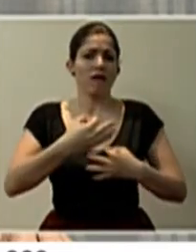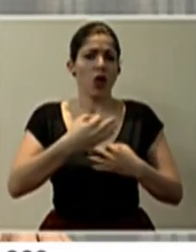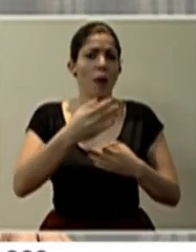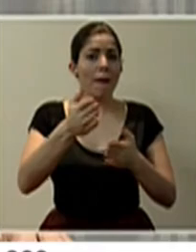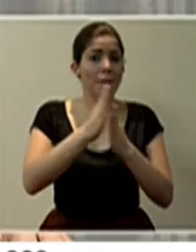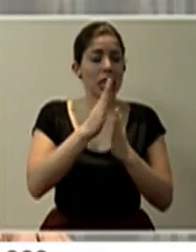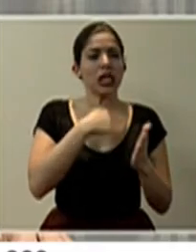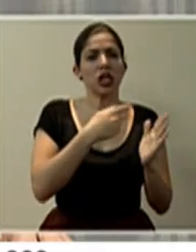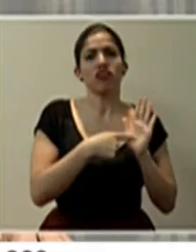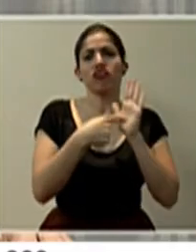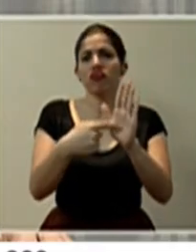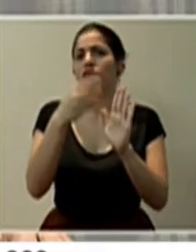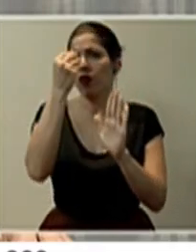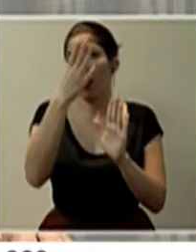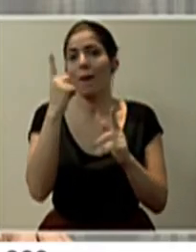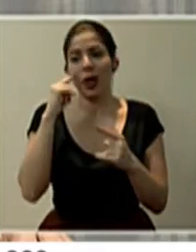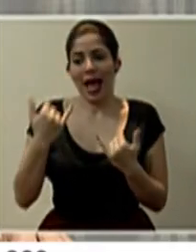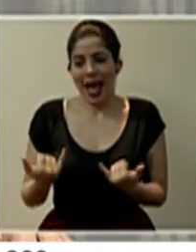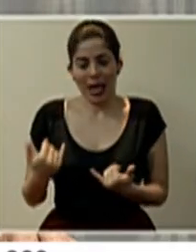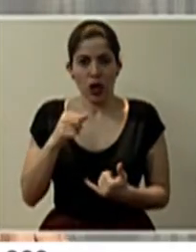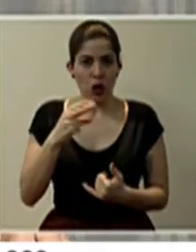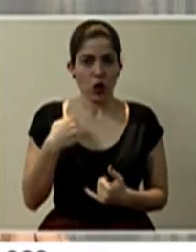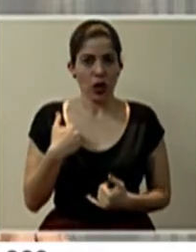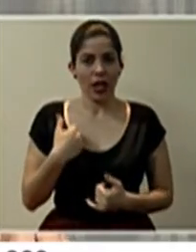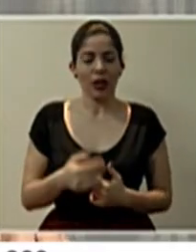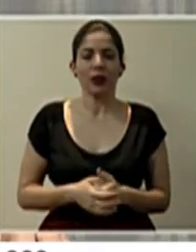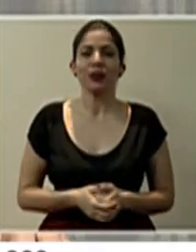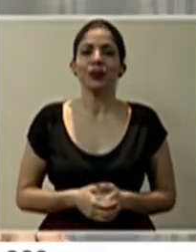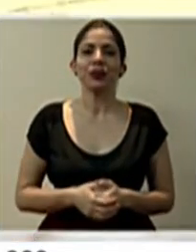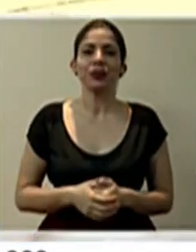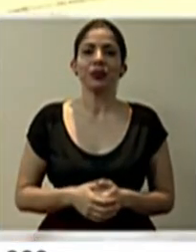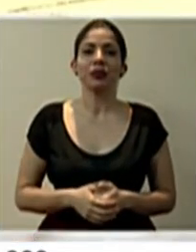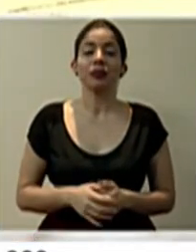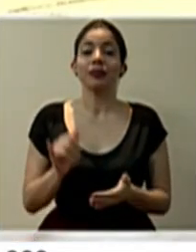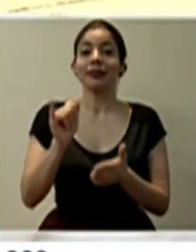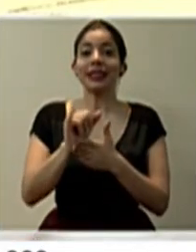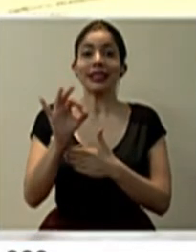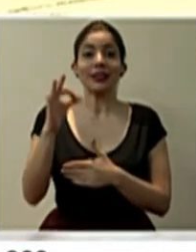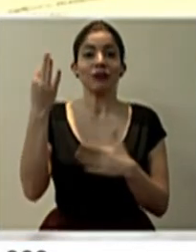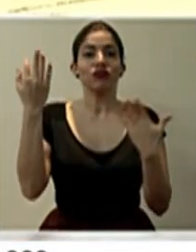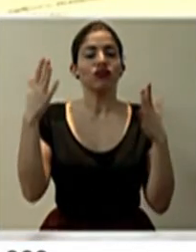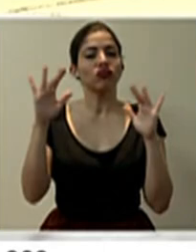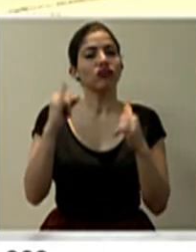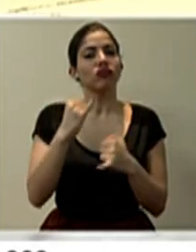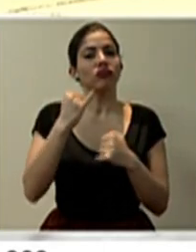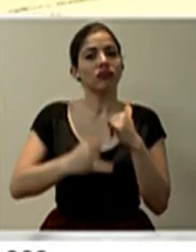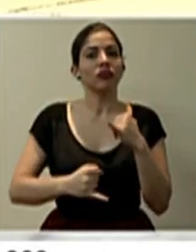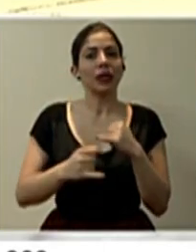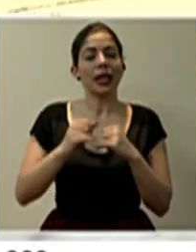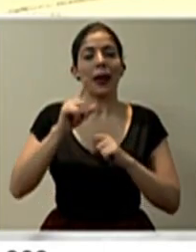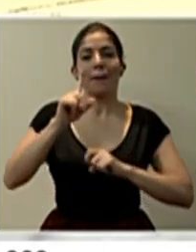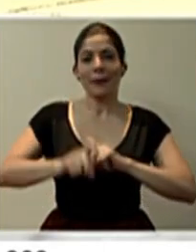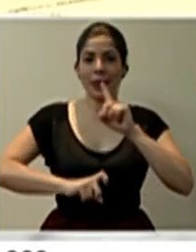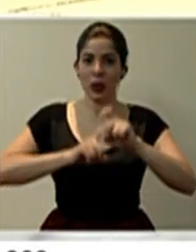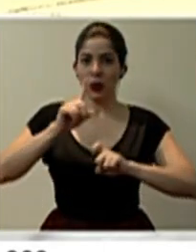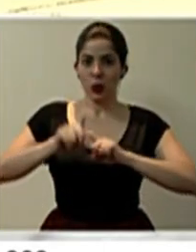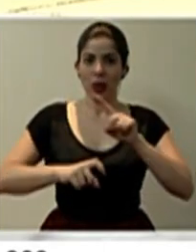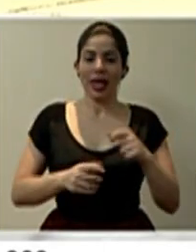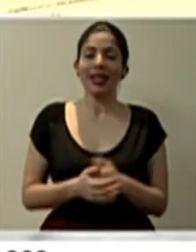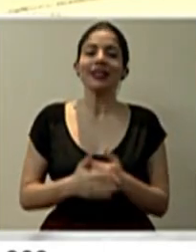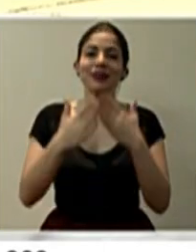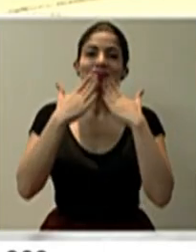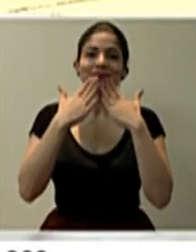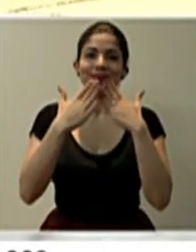darle esos datos porque no los tengo a mano en este momento. De este modo finalizamos el periodo de consultas,